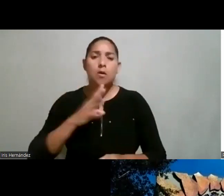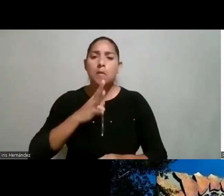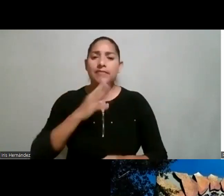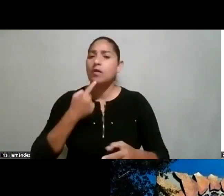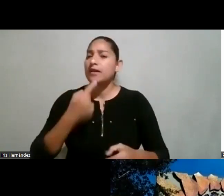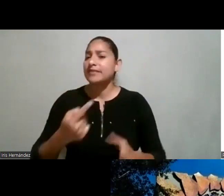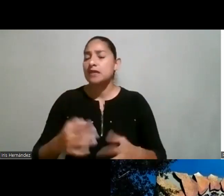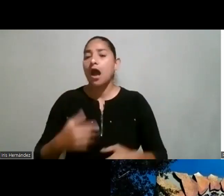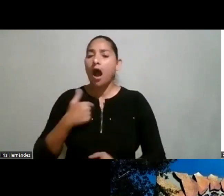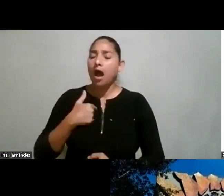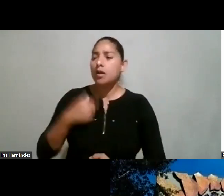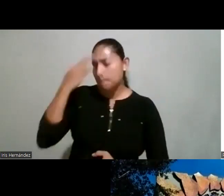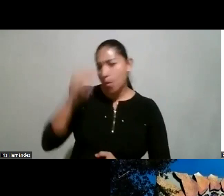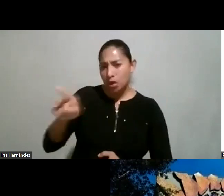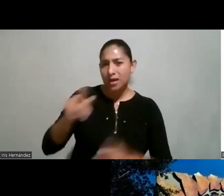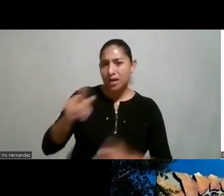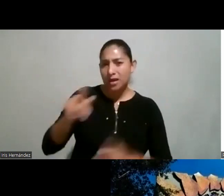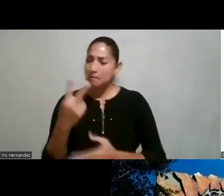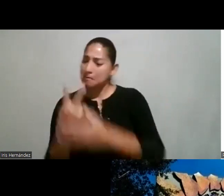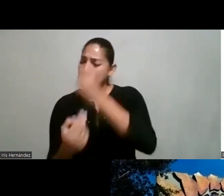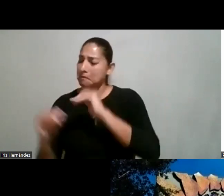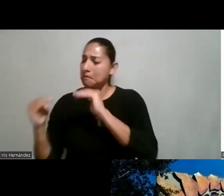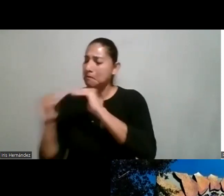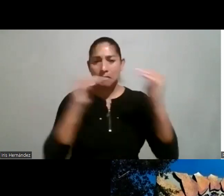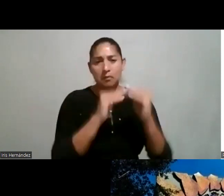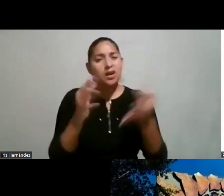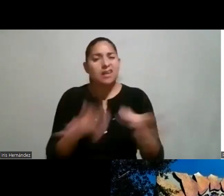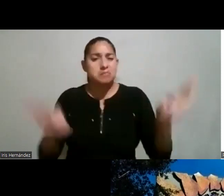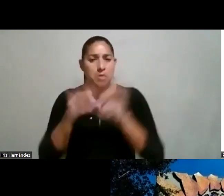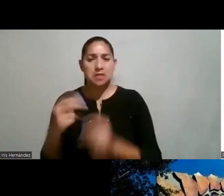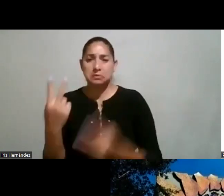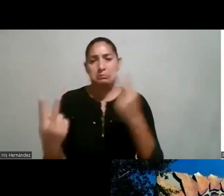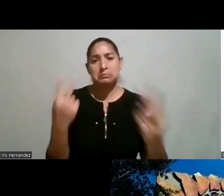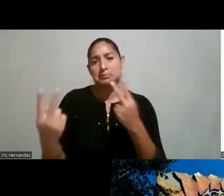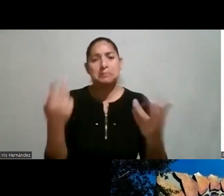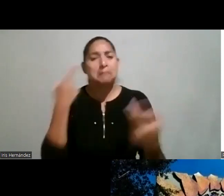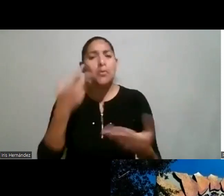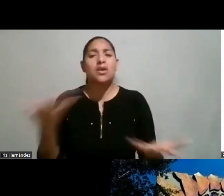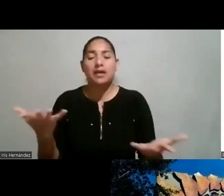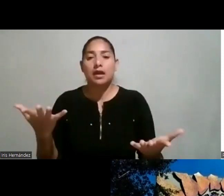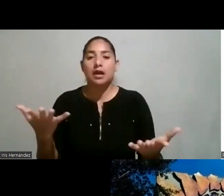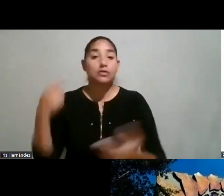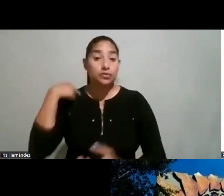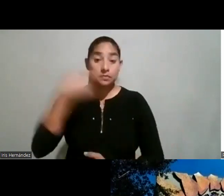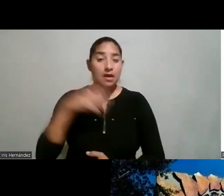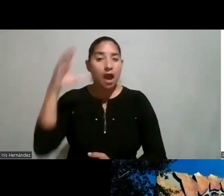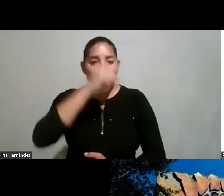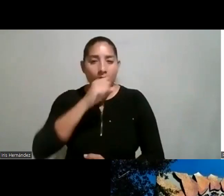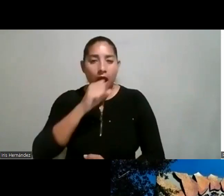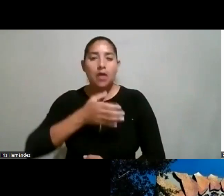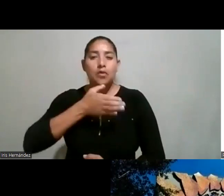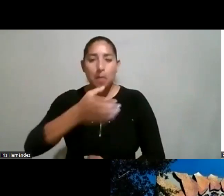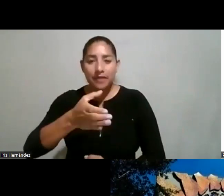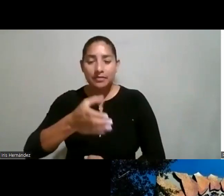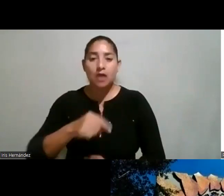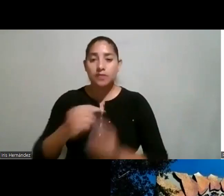es que ¿por qué tengo que tener paridad? o ¿por qué es importante que haya paridad? porque uno oye mucho el comentario si tiene